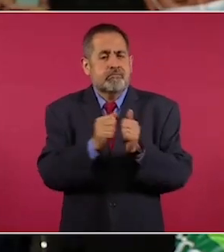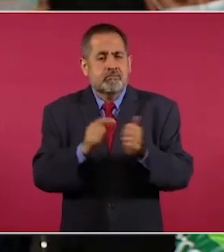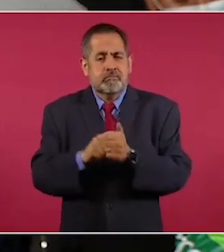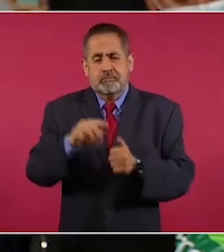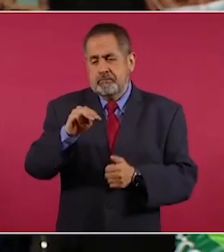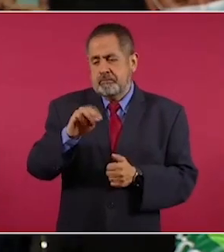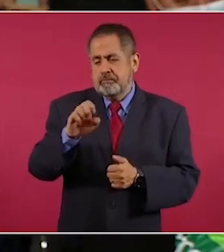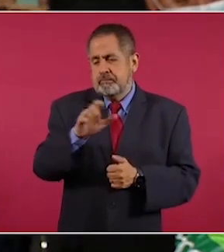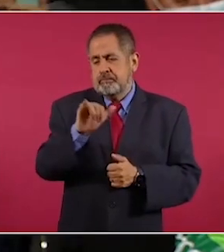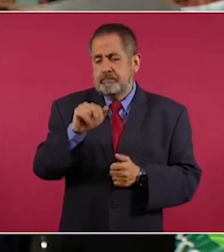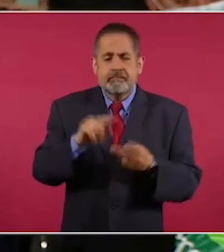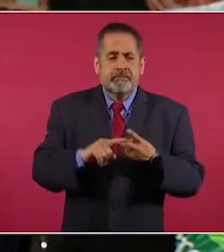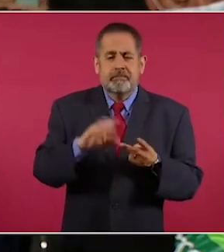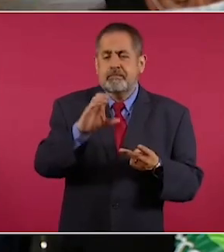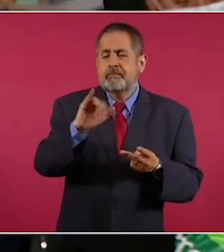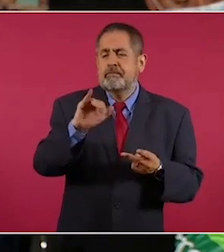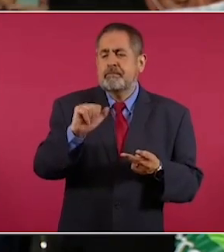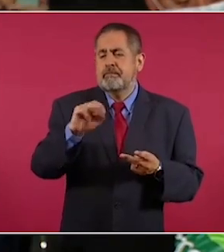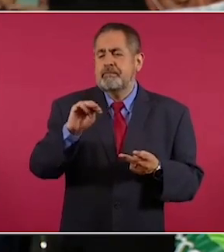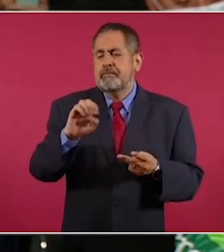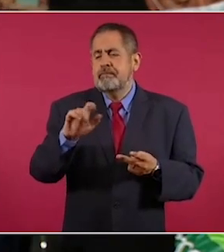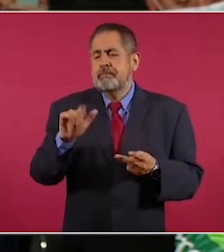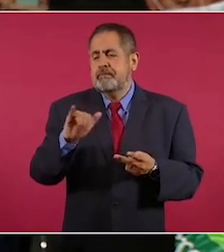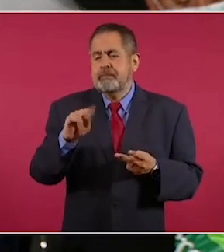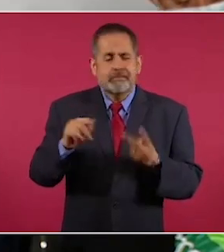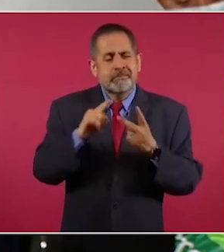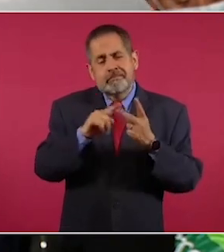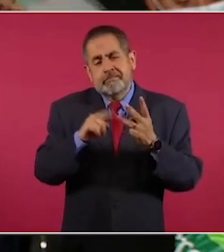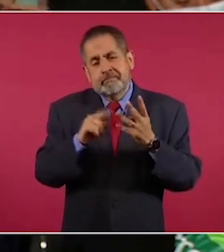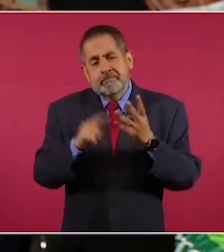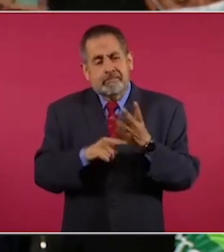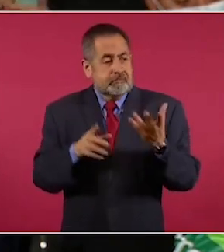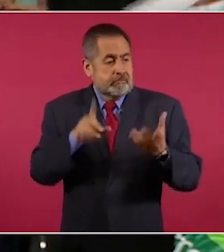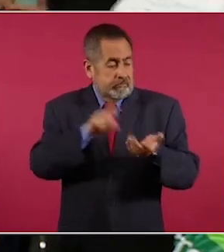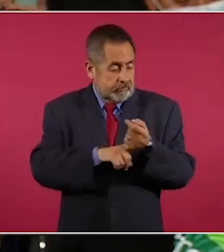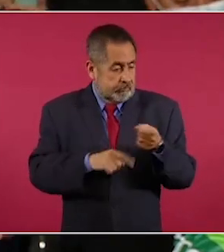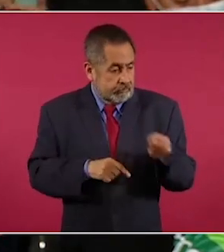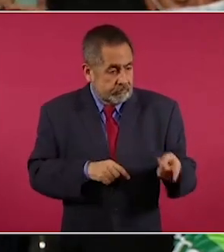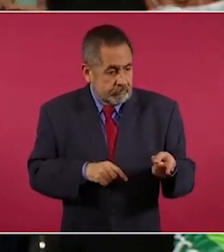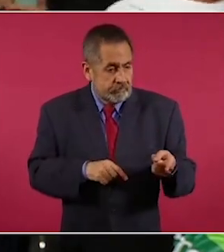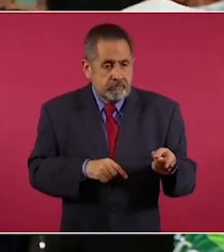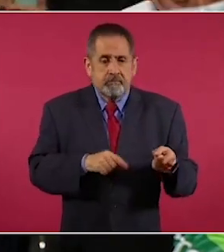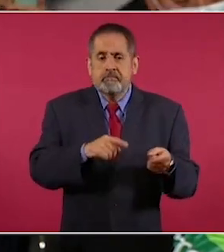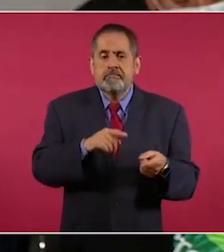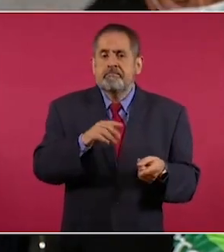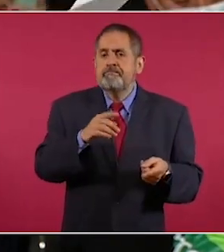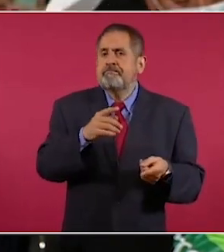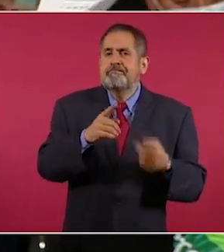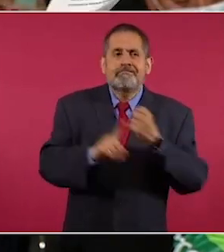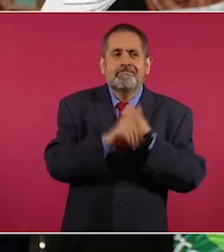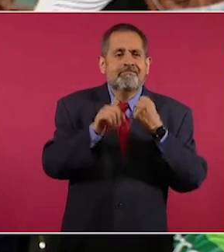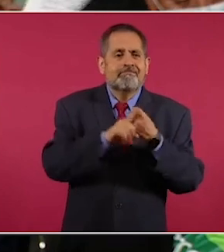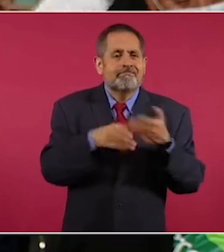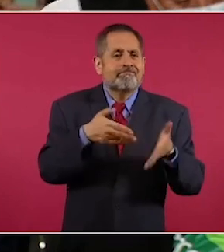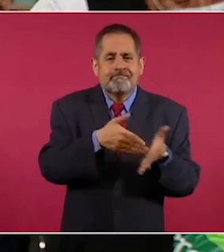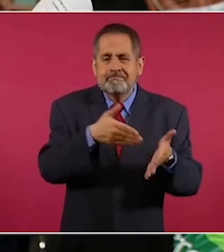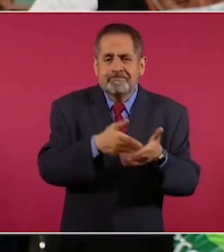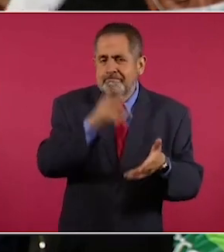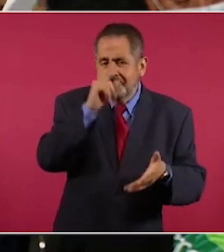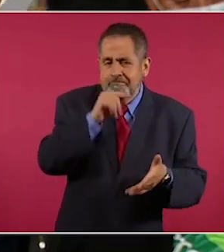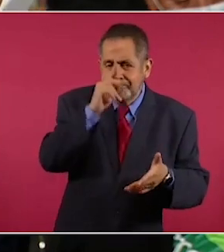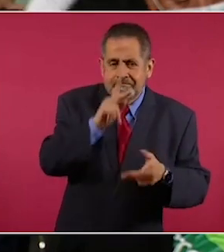Compañía Mexicana de Aviación, todo ello efectivamente por los intereses que se ha estado trabando y que